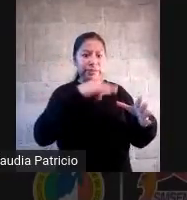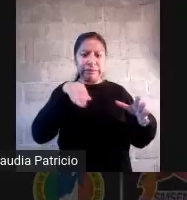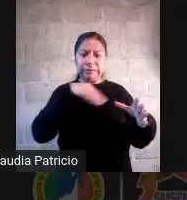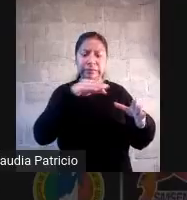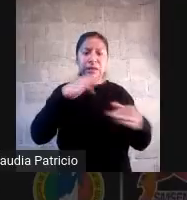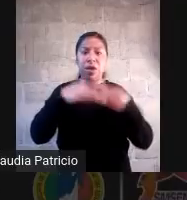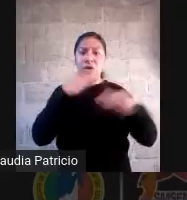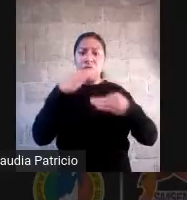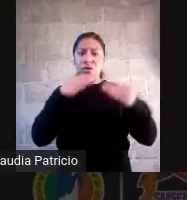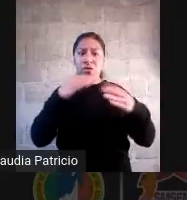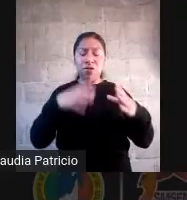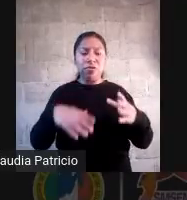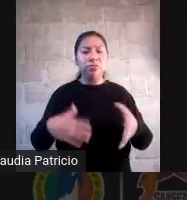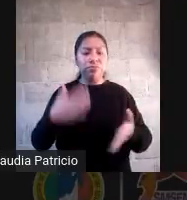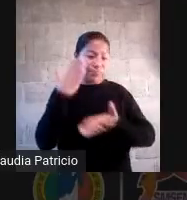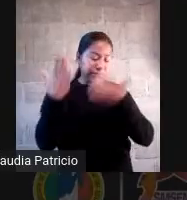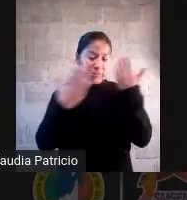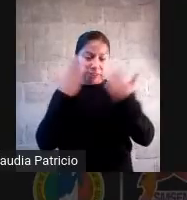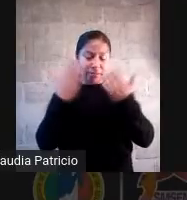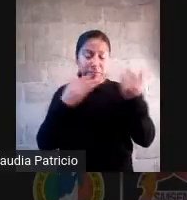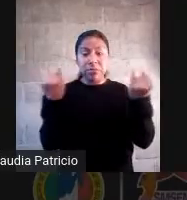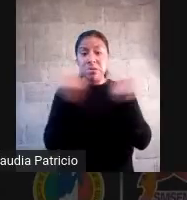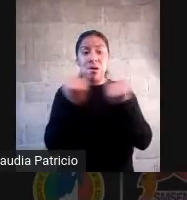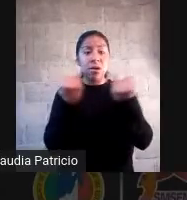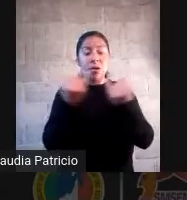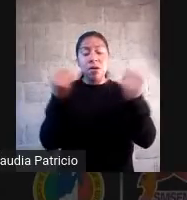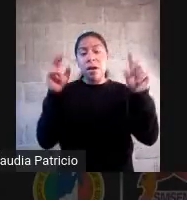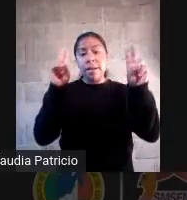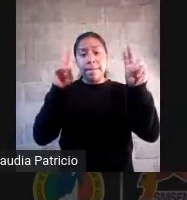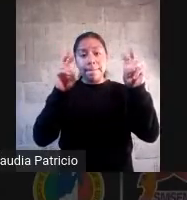iniciar con el con el compartir el video